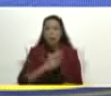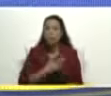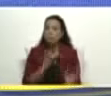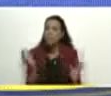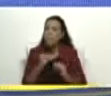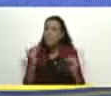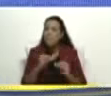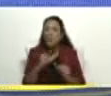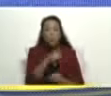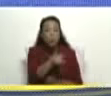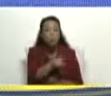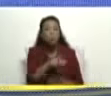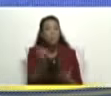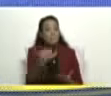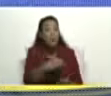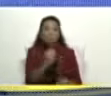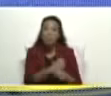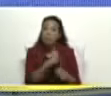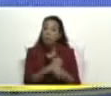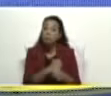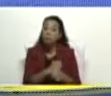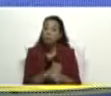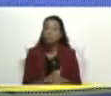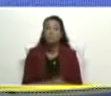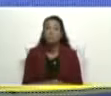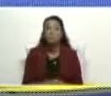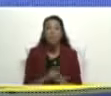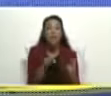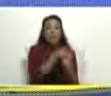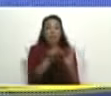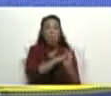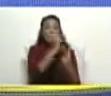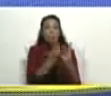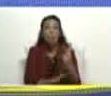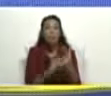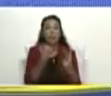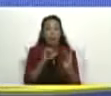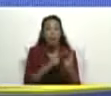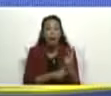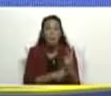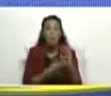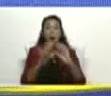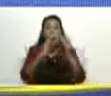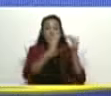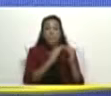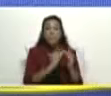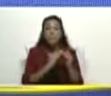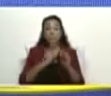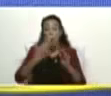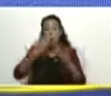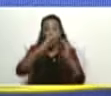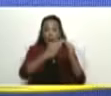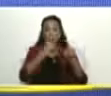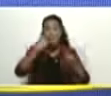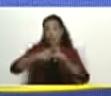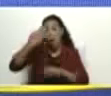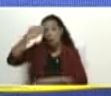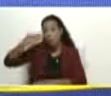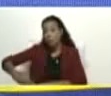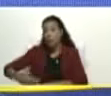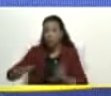mucho más a dos poderes para las Bricomiles Brigadas Comunitarias Militares